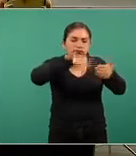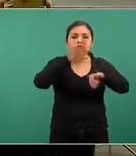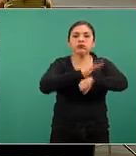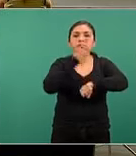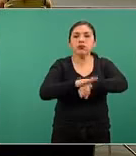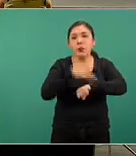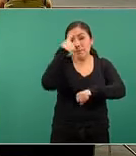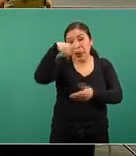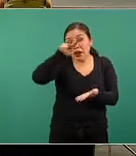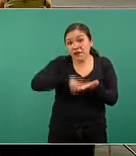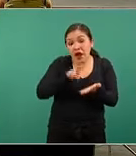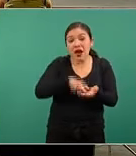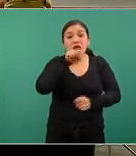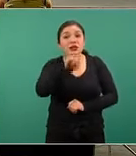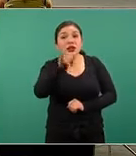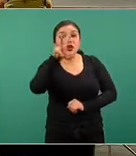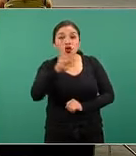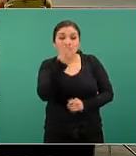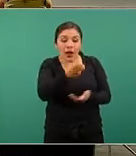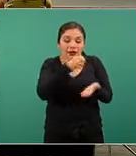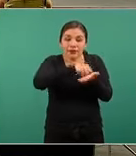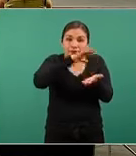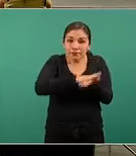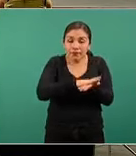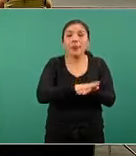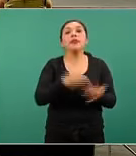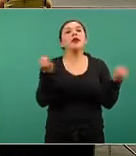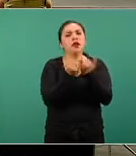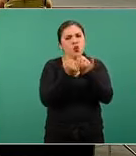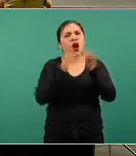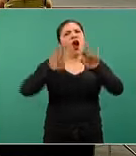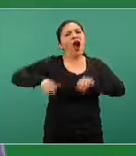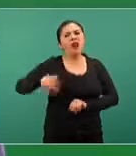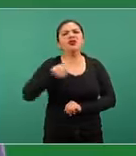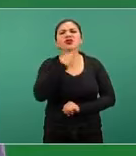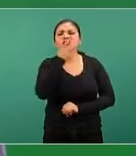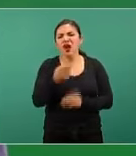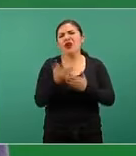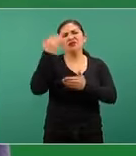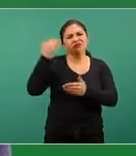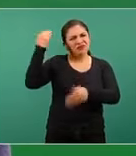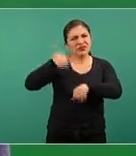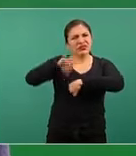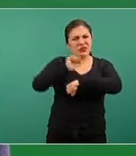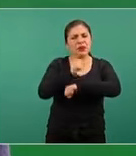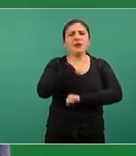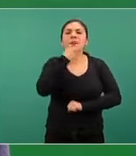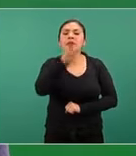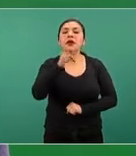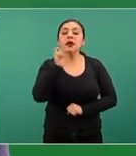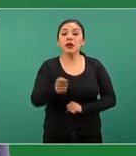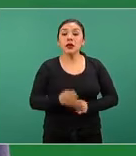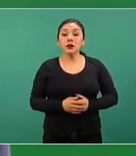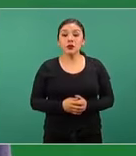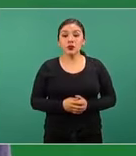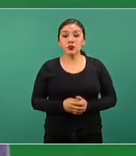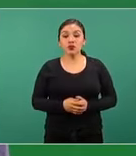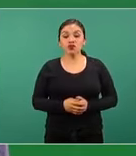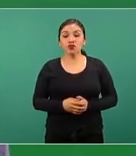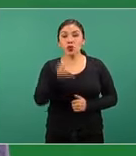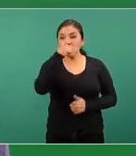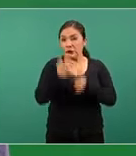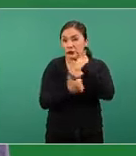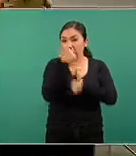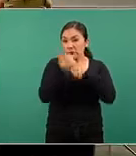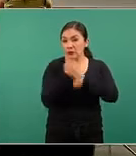esto, la validación de los registros. También habíamos comentado varias semanas atrás el reto que